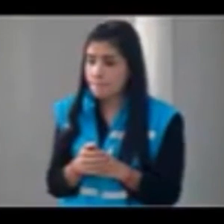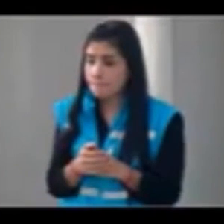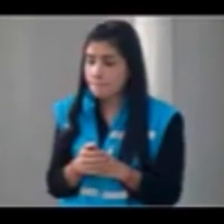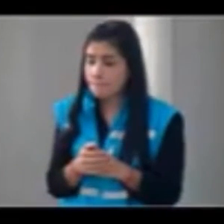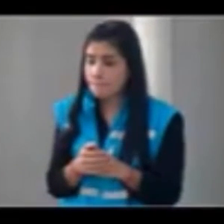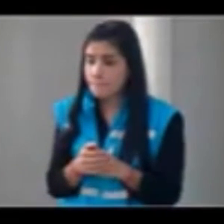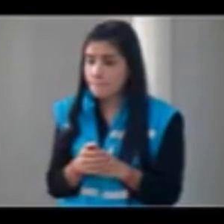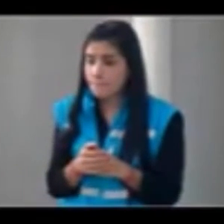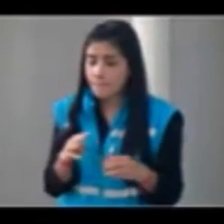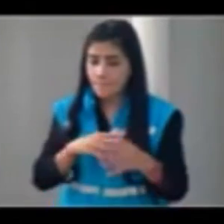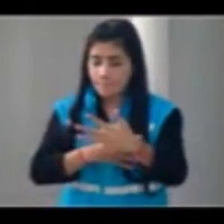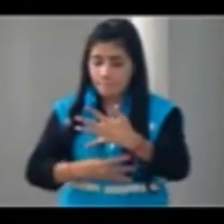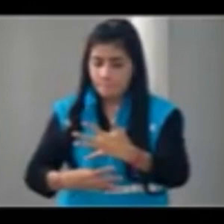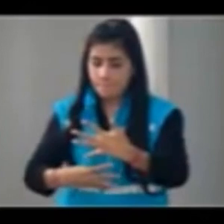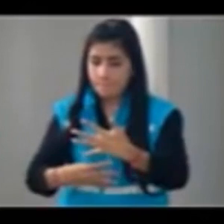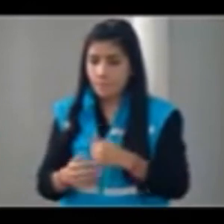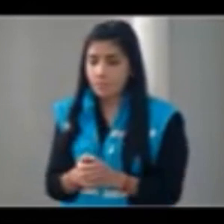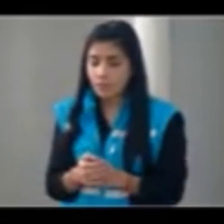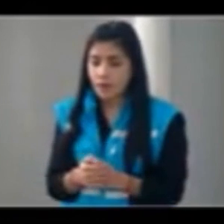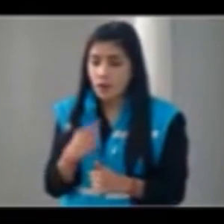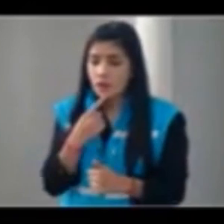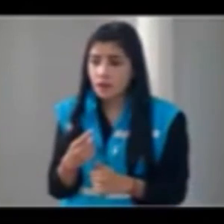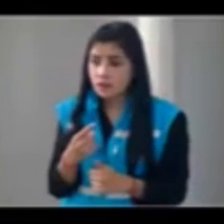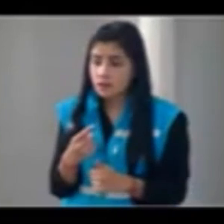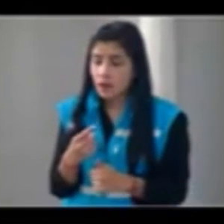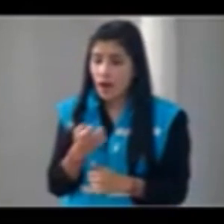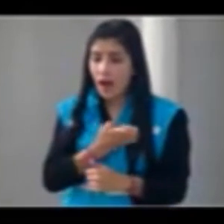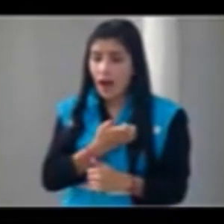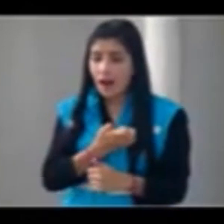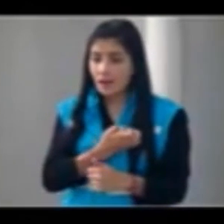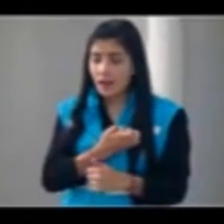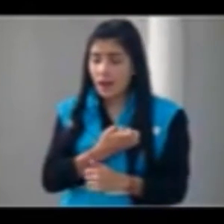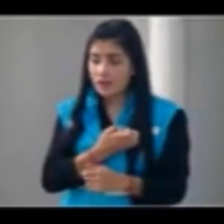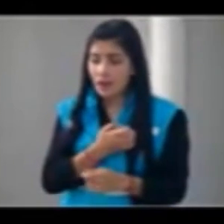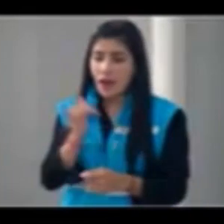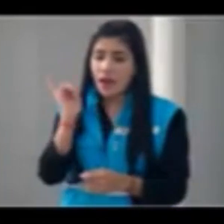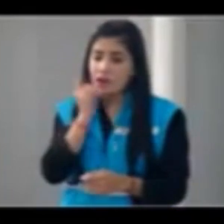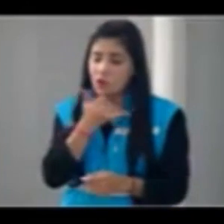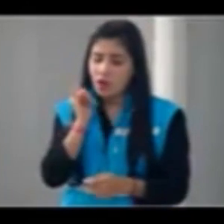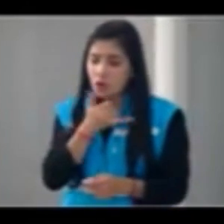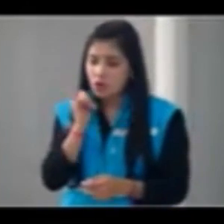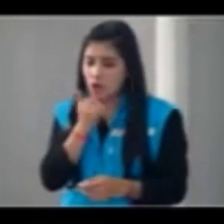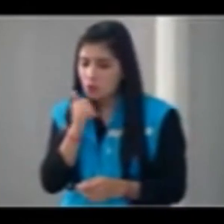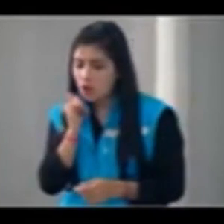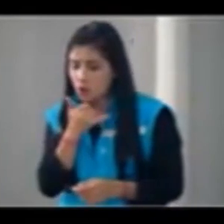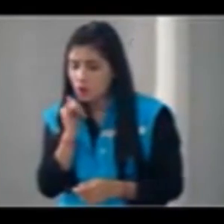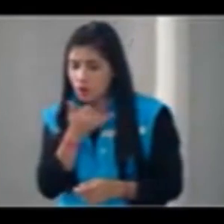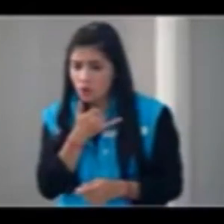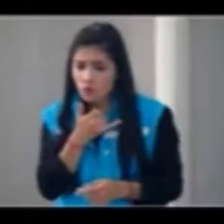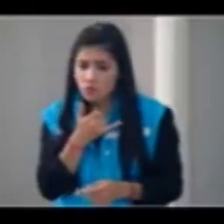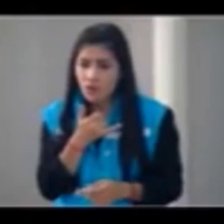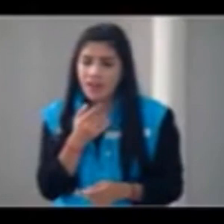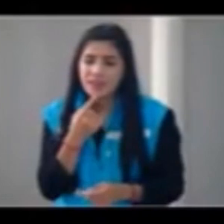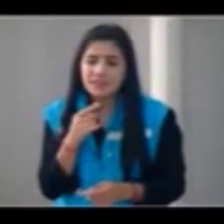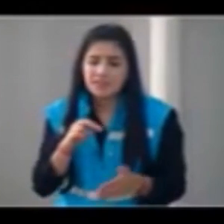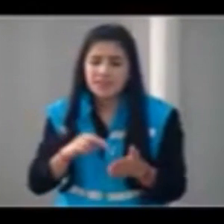El noveno punto, el alcalde ha manifestado que todos los errores de la gerente del canal han sido a sus espaldas, así lo ha manifestado en distintos medios de comunicación. Sin